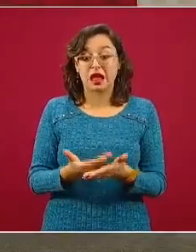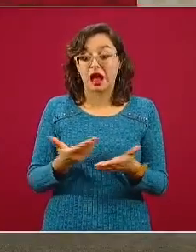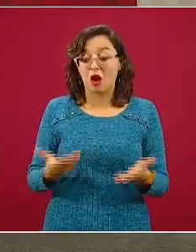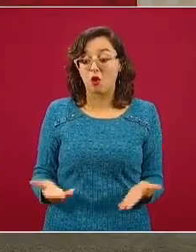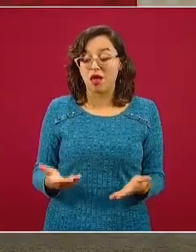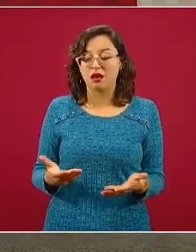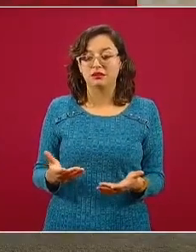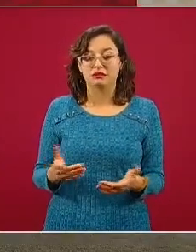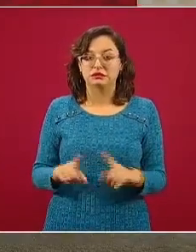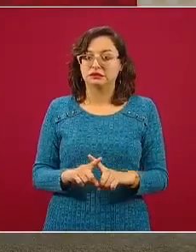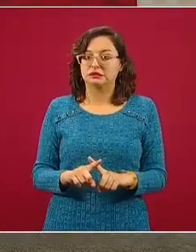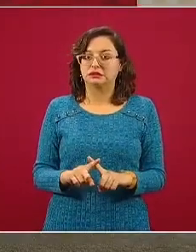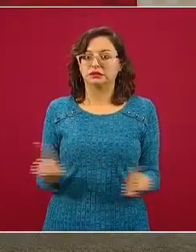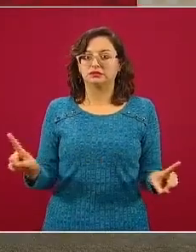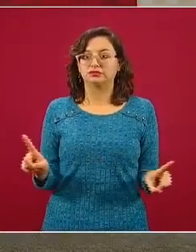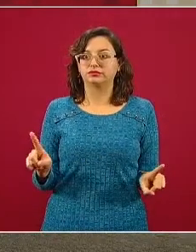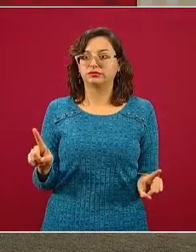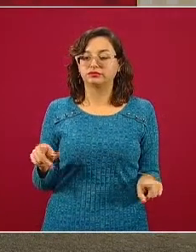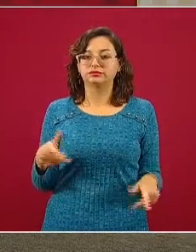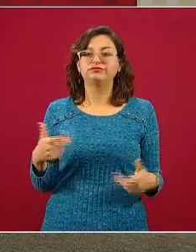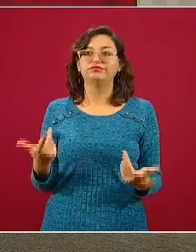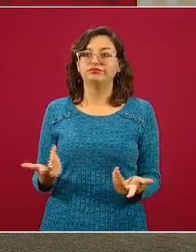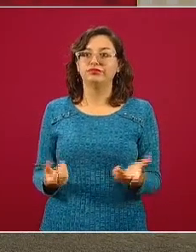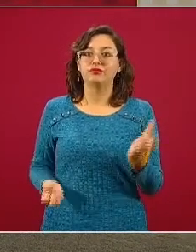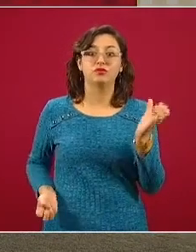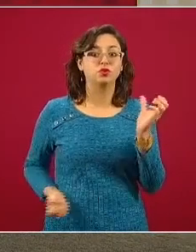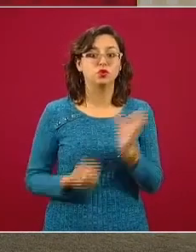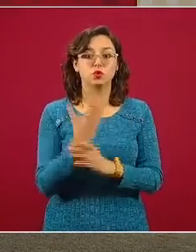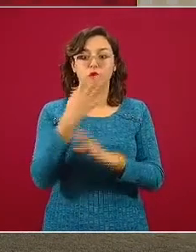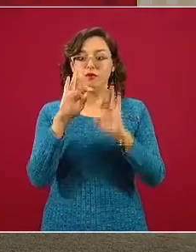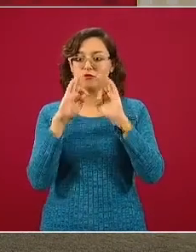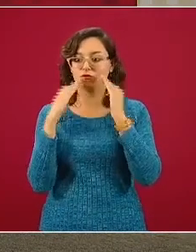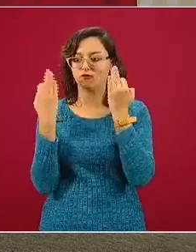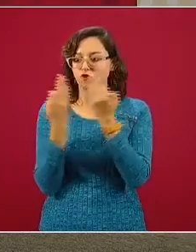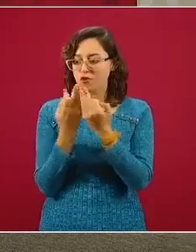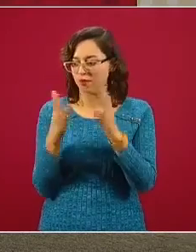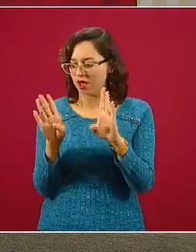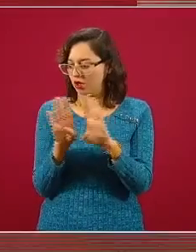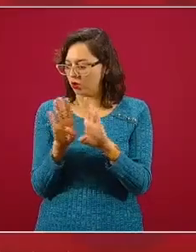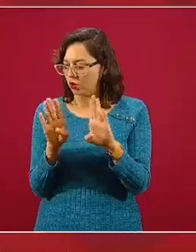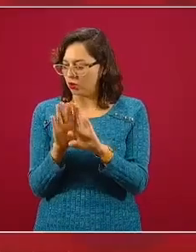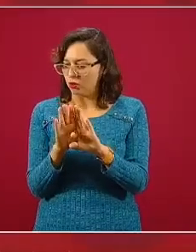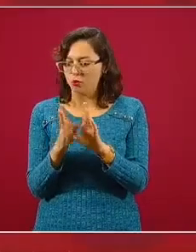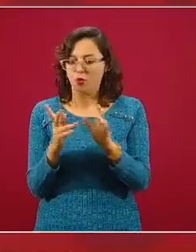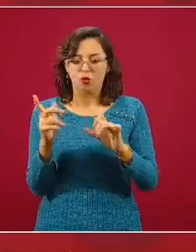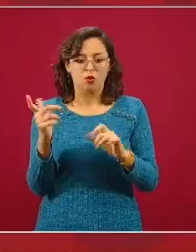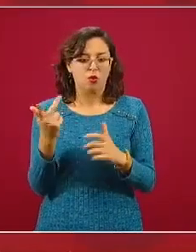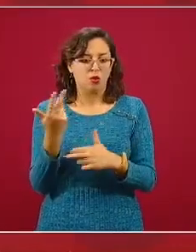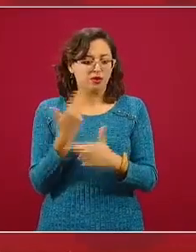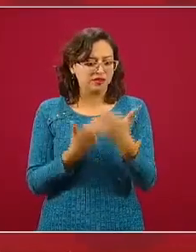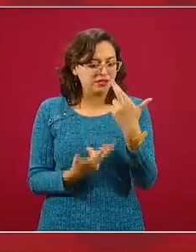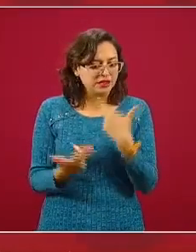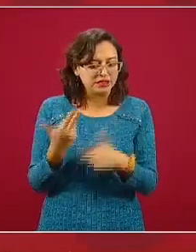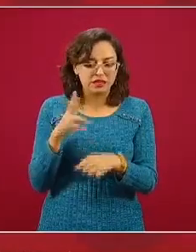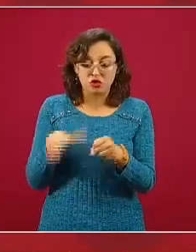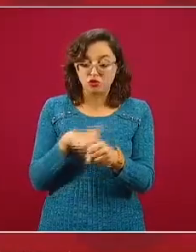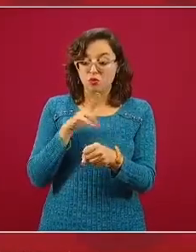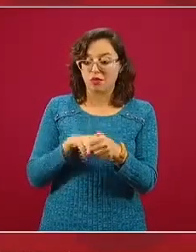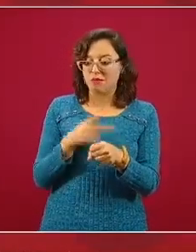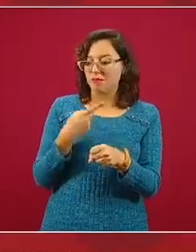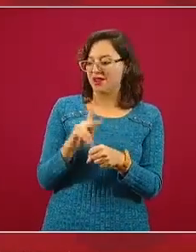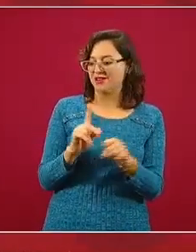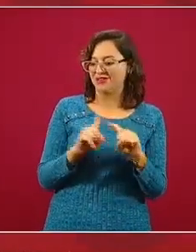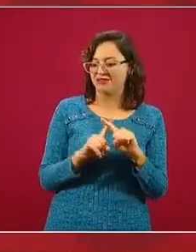normalidad y sí, es un elemento que estamos revisando, cómo volver a la nueva normalidad cambiando nuestros hábitos.